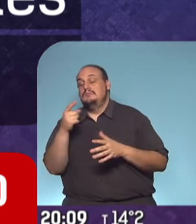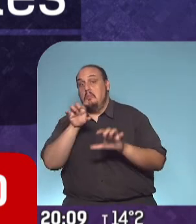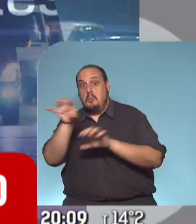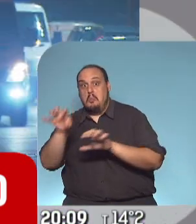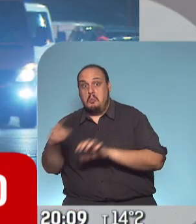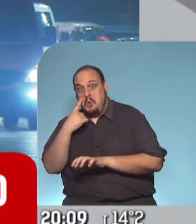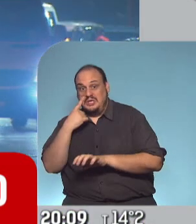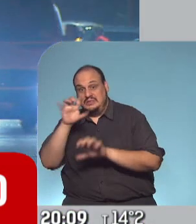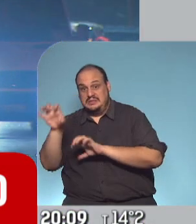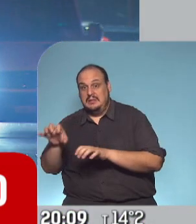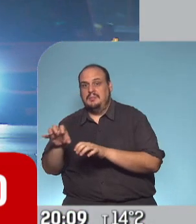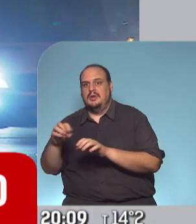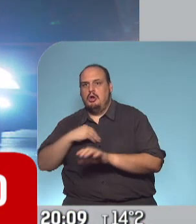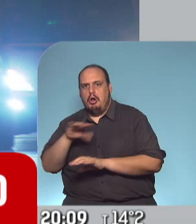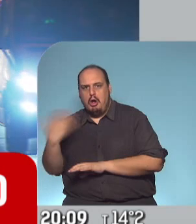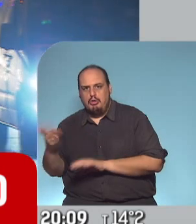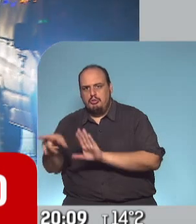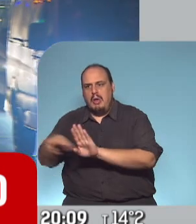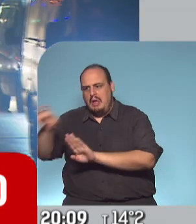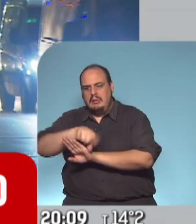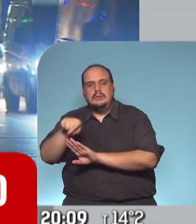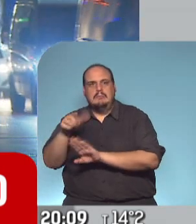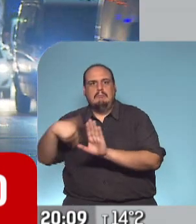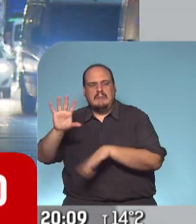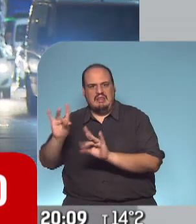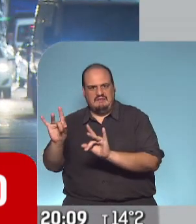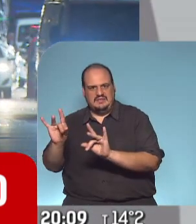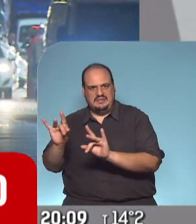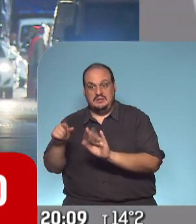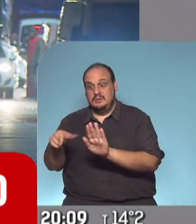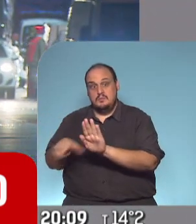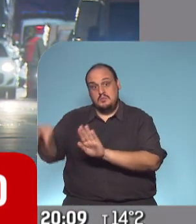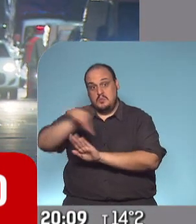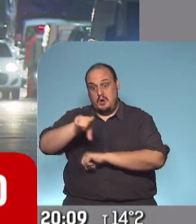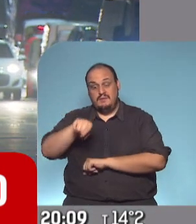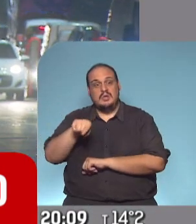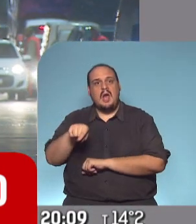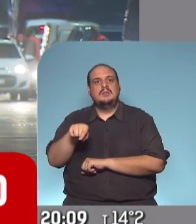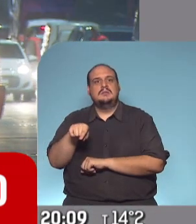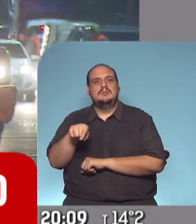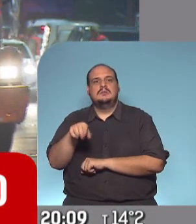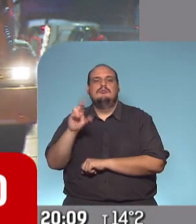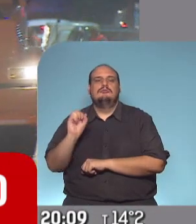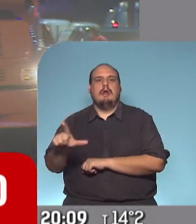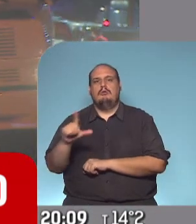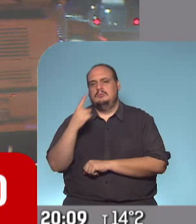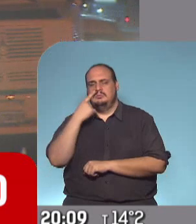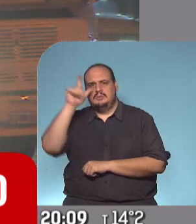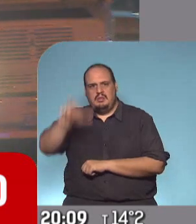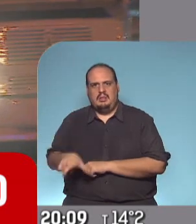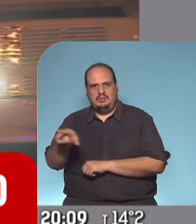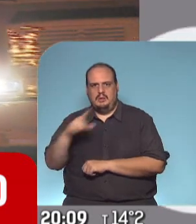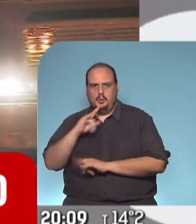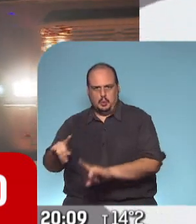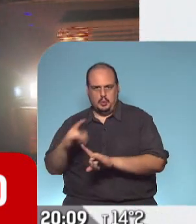linderos a la ciudad de Buenos Aires, todo lo que es el Gran Buenos Aires. En esos municipios va a ser prioritario el rol de los intendentes, va a ser fundamental